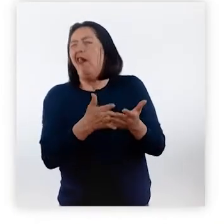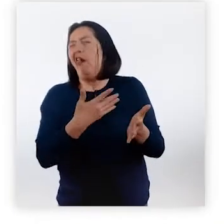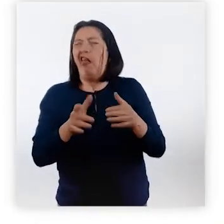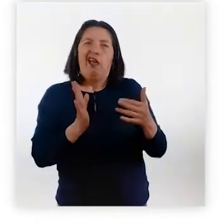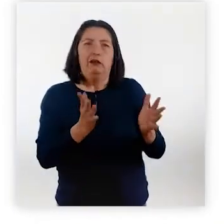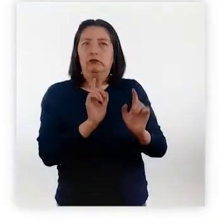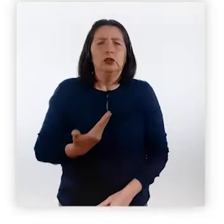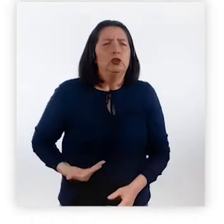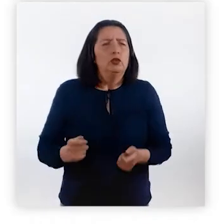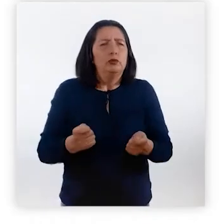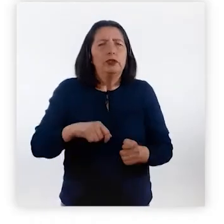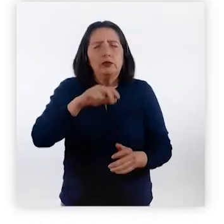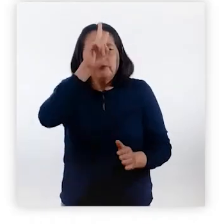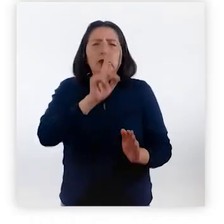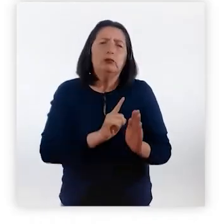la guardia ante la COVID-19.